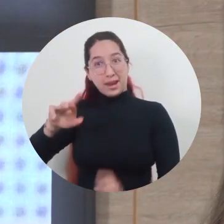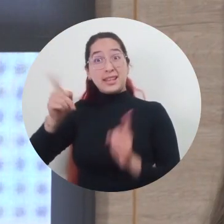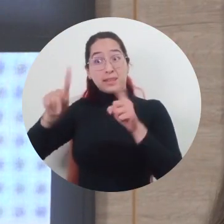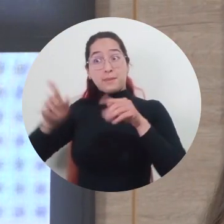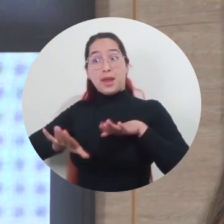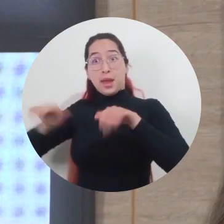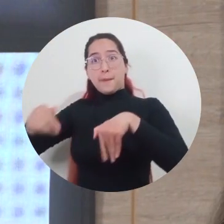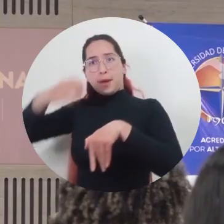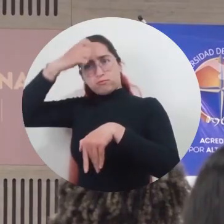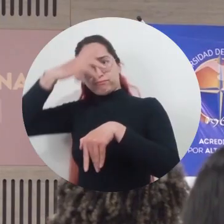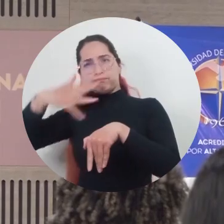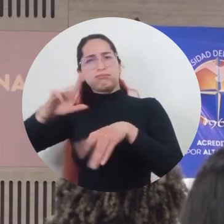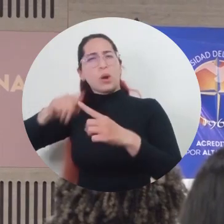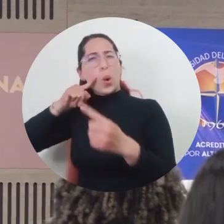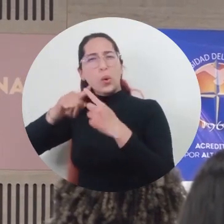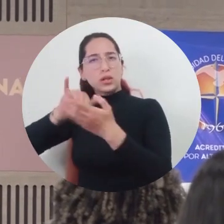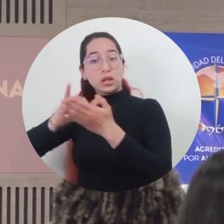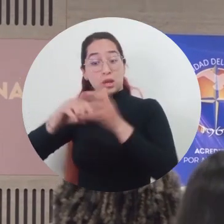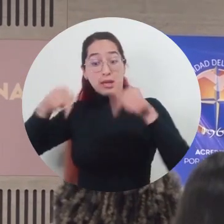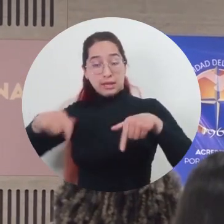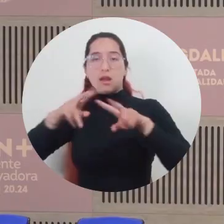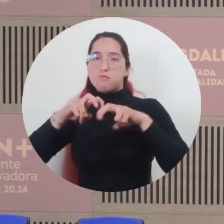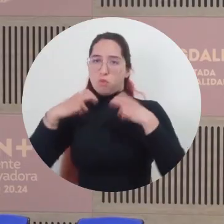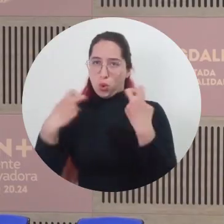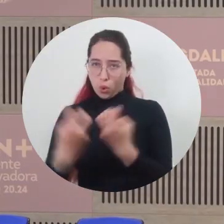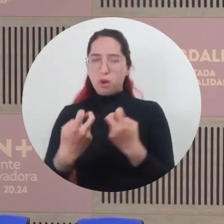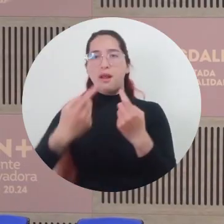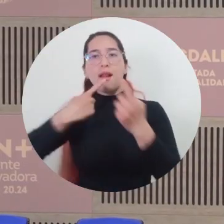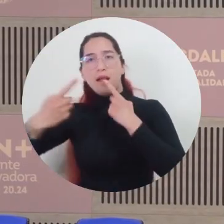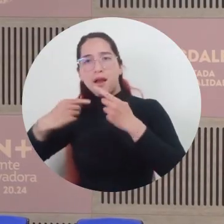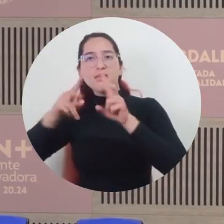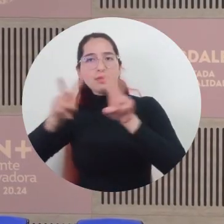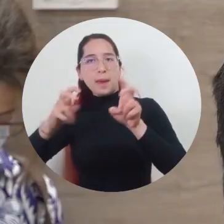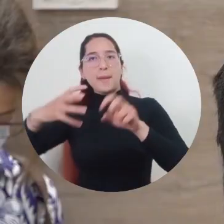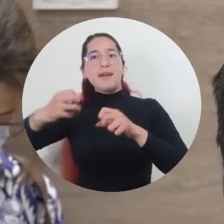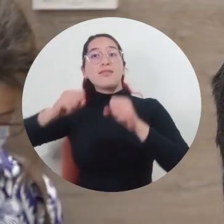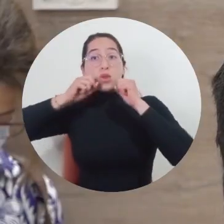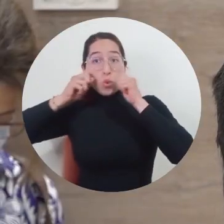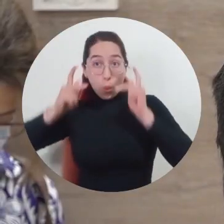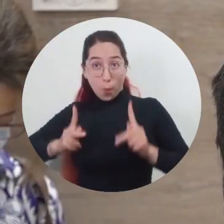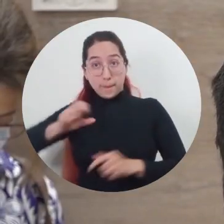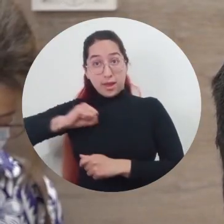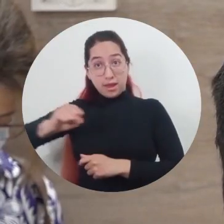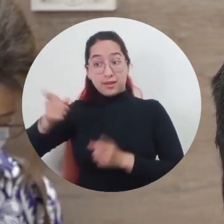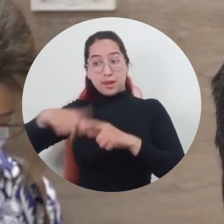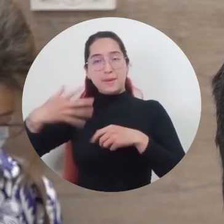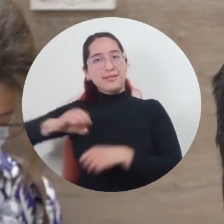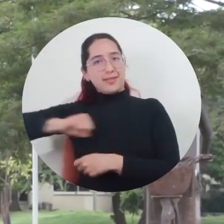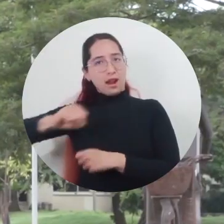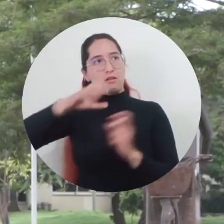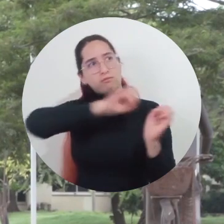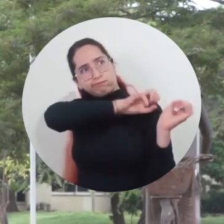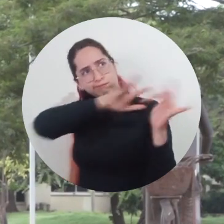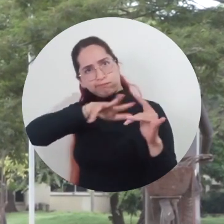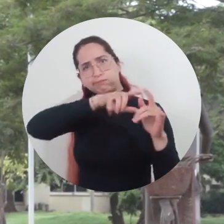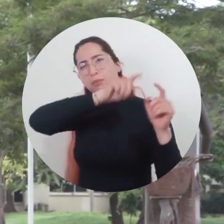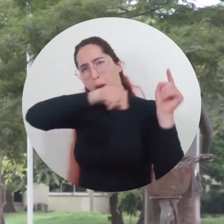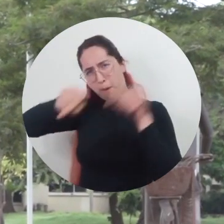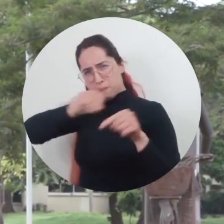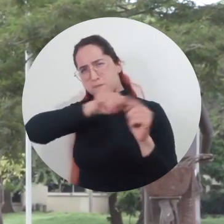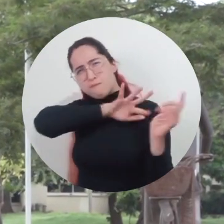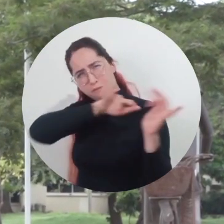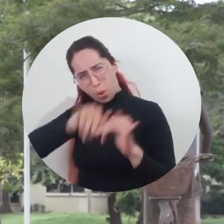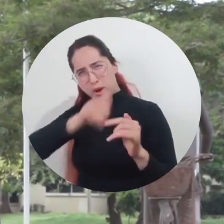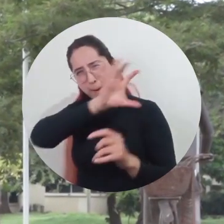de Santa Marta para realizar este conversatorio de derechos humanos, derechos migratorios, porque la apuesta de nosotros